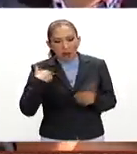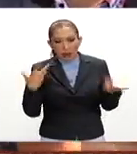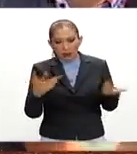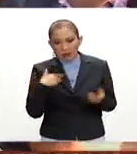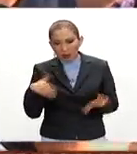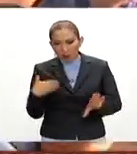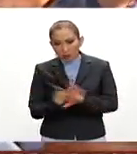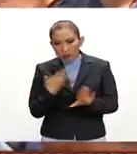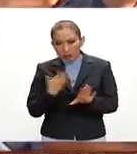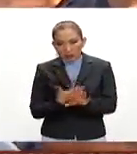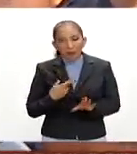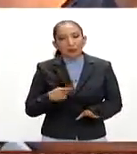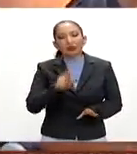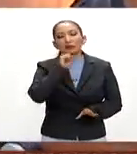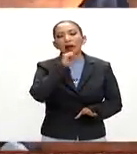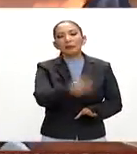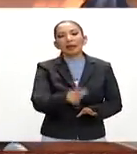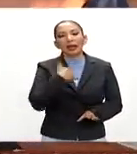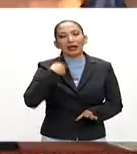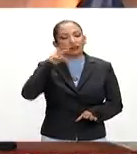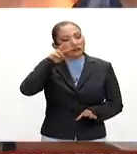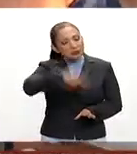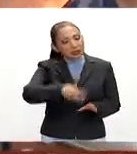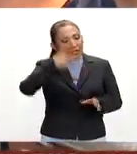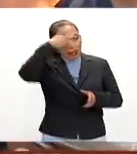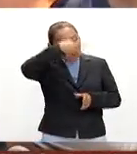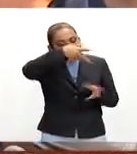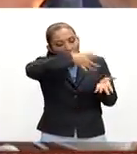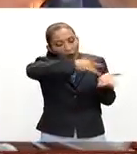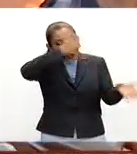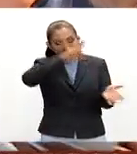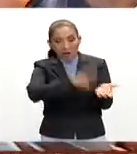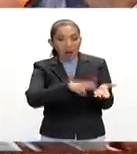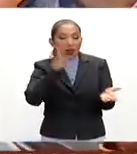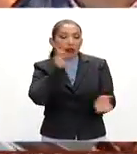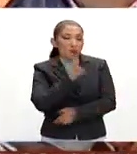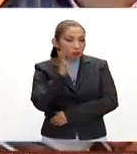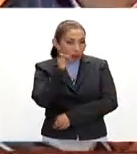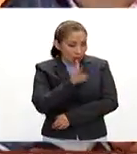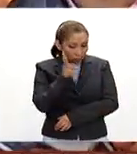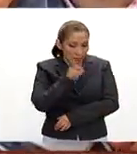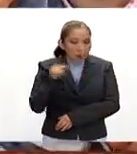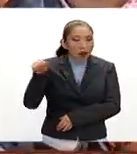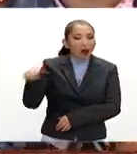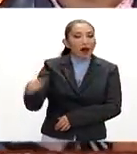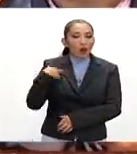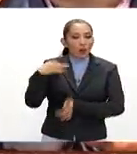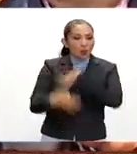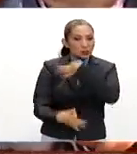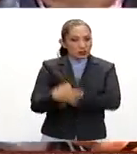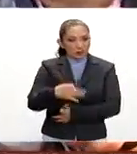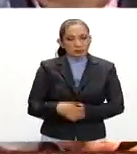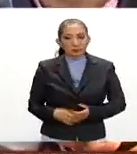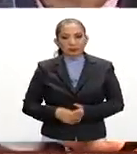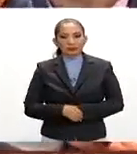delitos, pero también lo que está registrado en las cámaras tiene valor probatorio en un juicio.